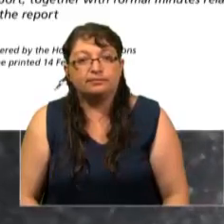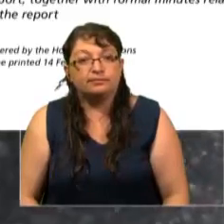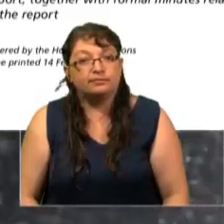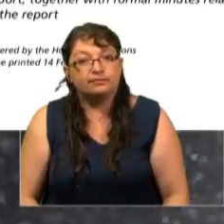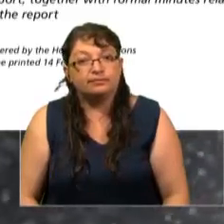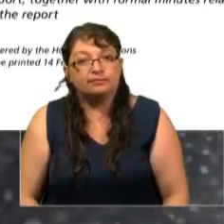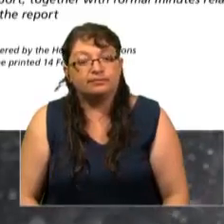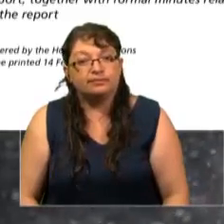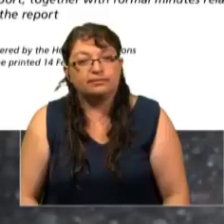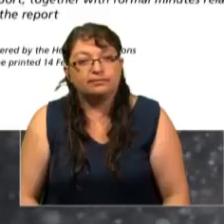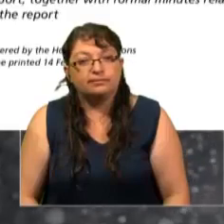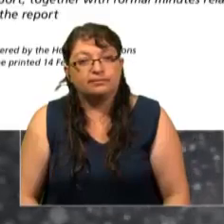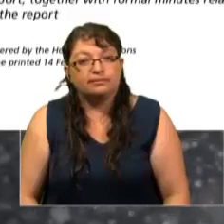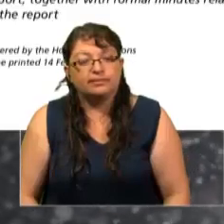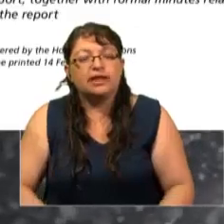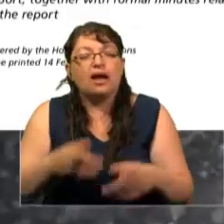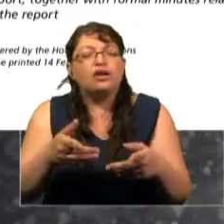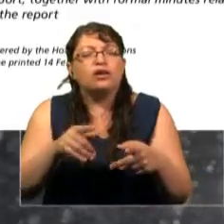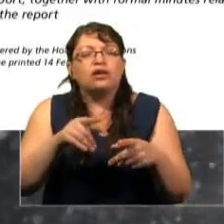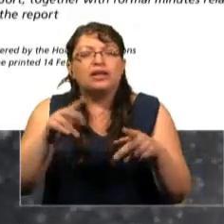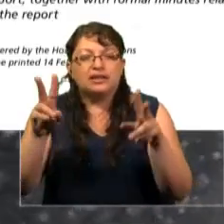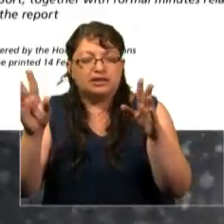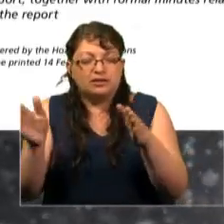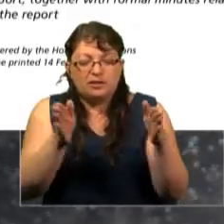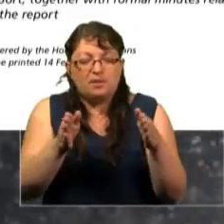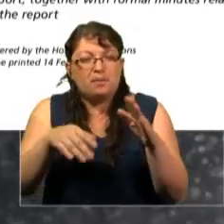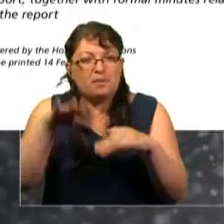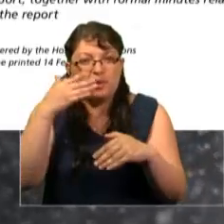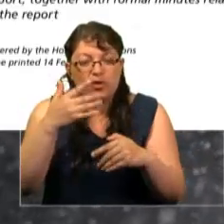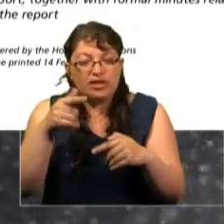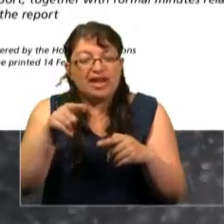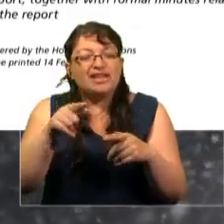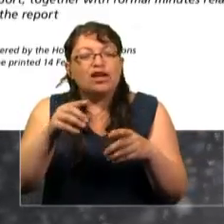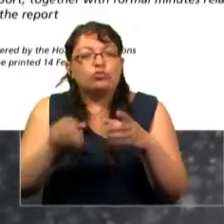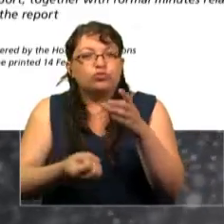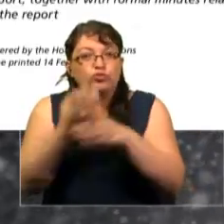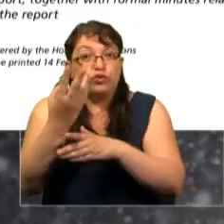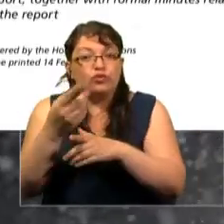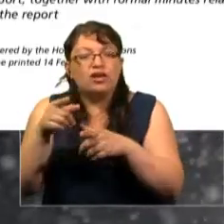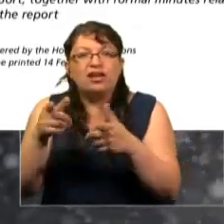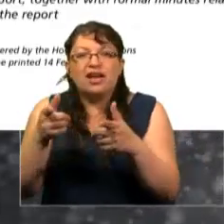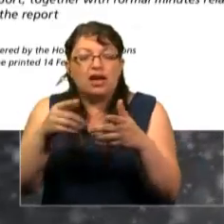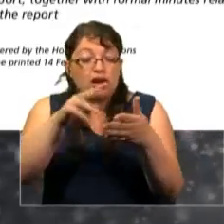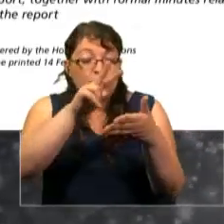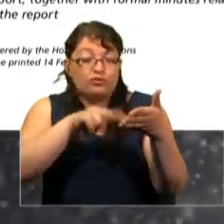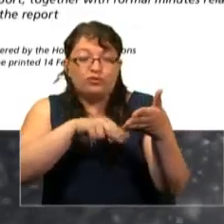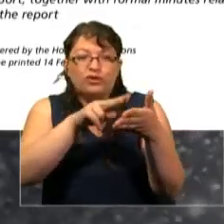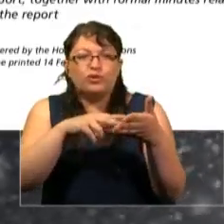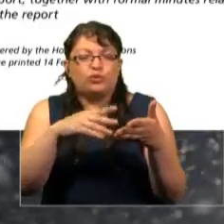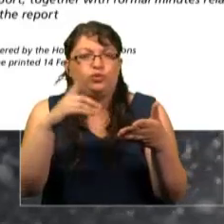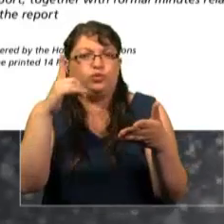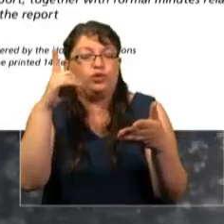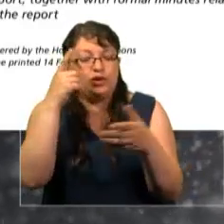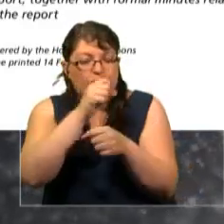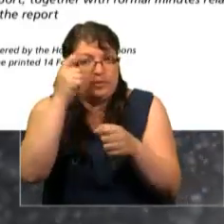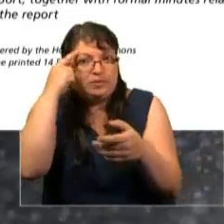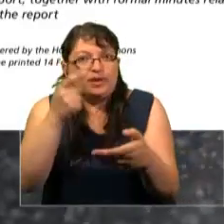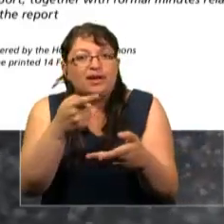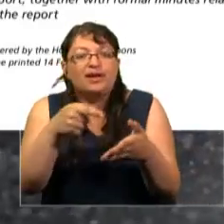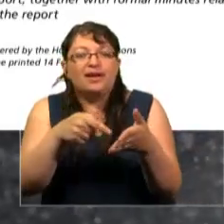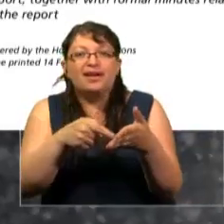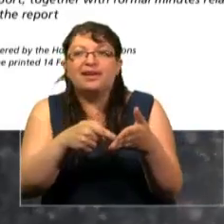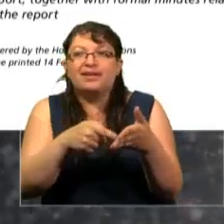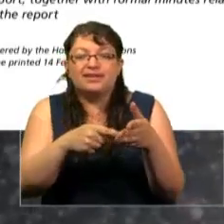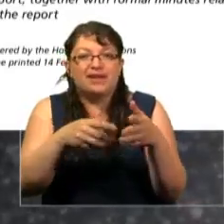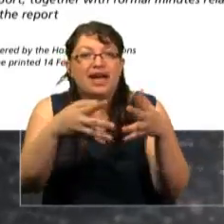les voy a leer a ustedes en esta parte es un texto increíble que los